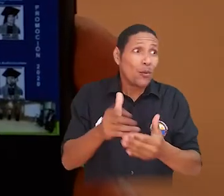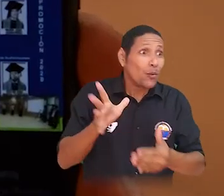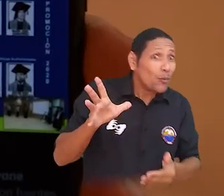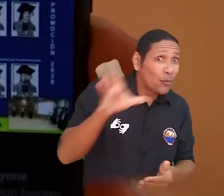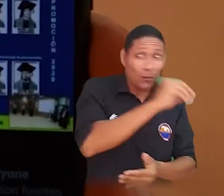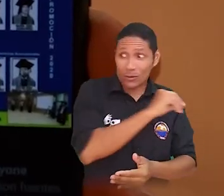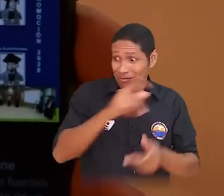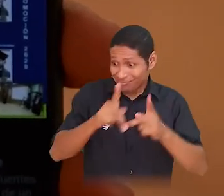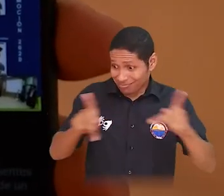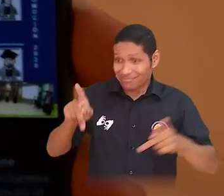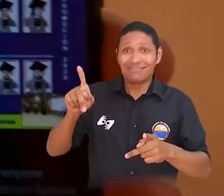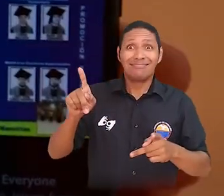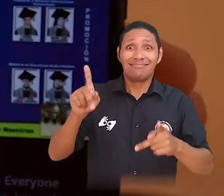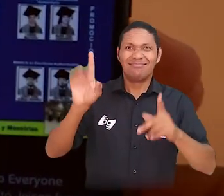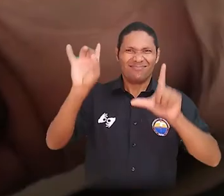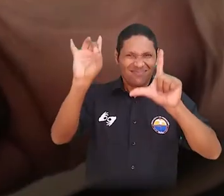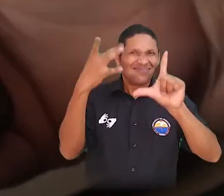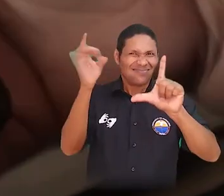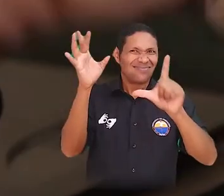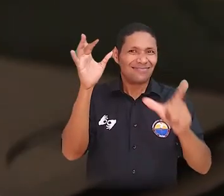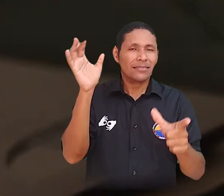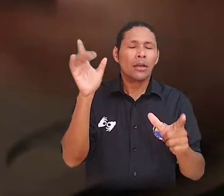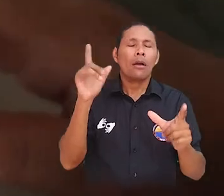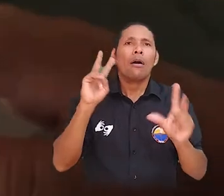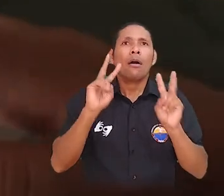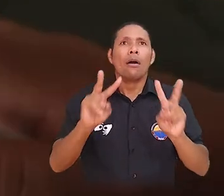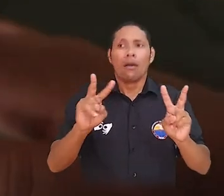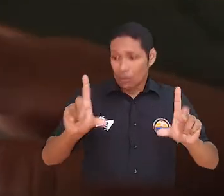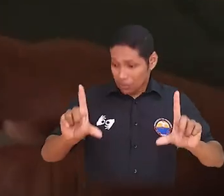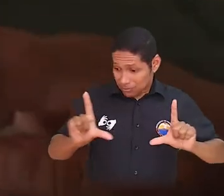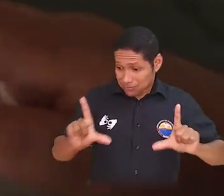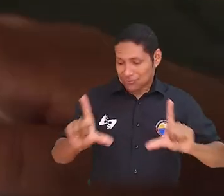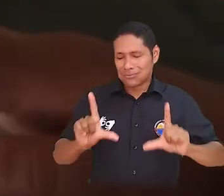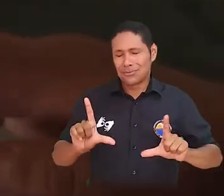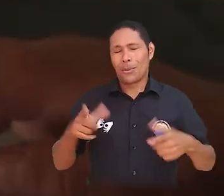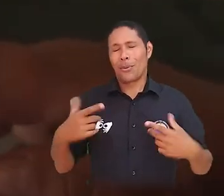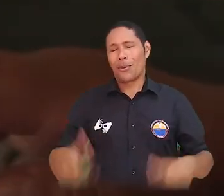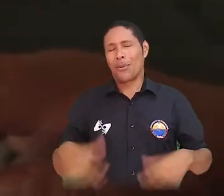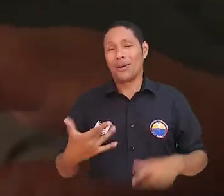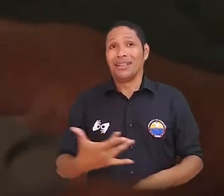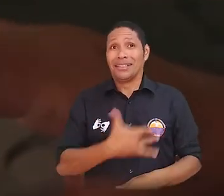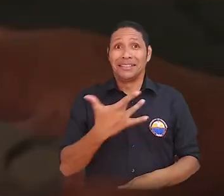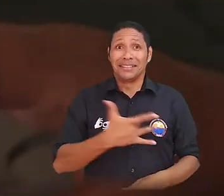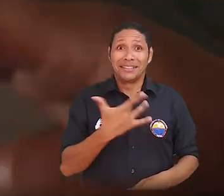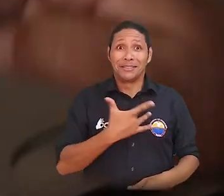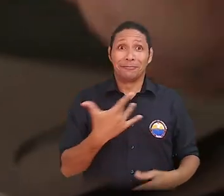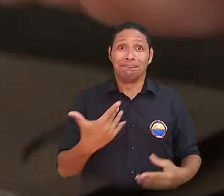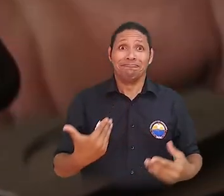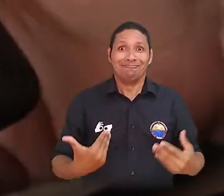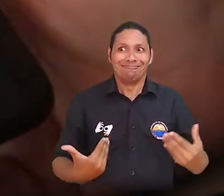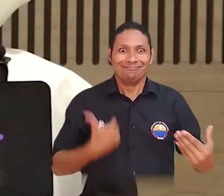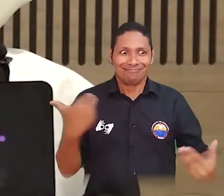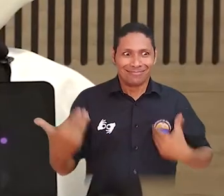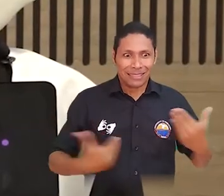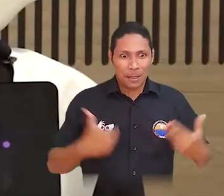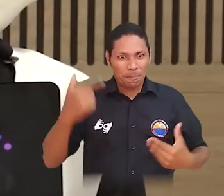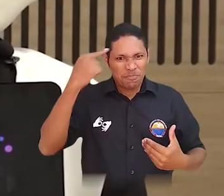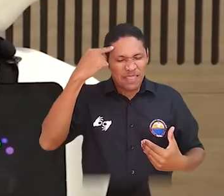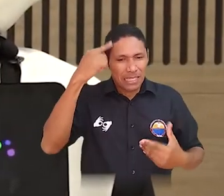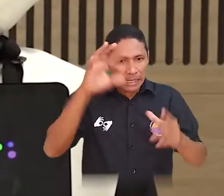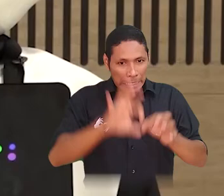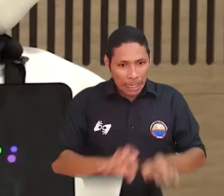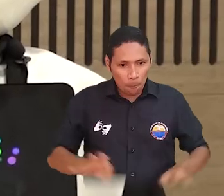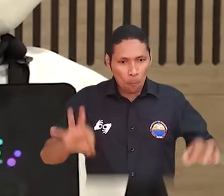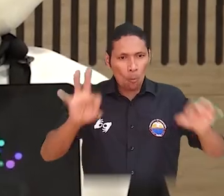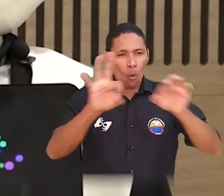Yo quiero desearle a cada una de las personas que nos encontramos hoy aquí recibiendo este